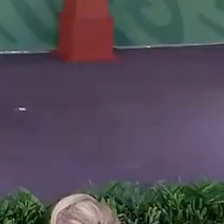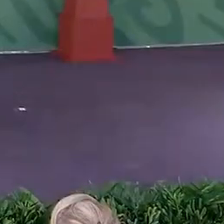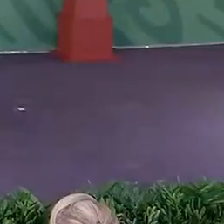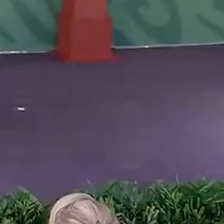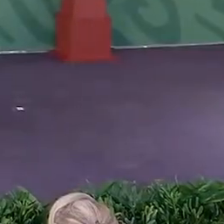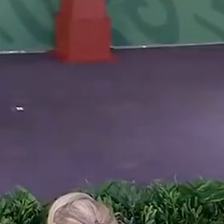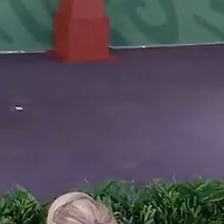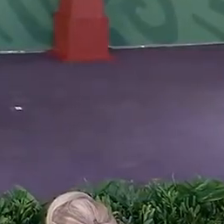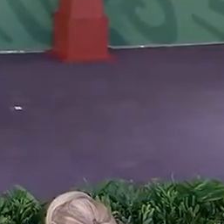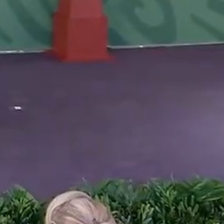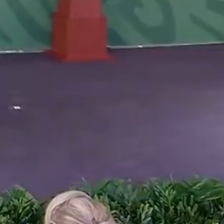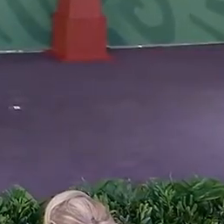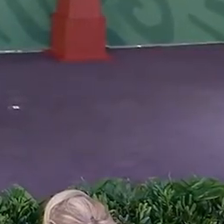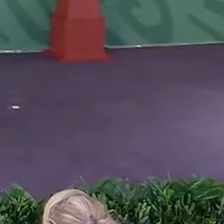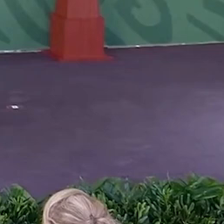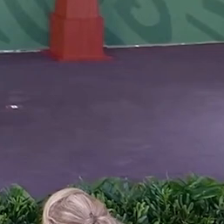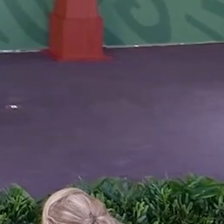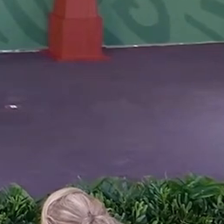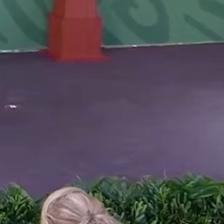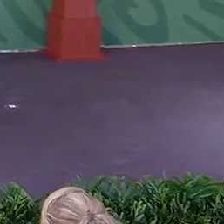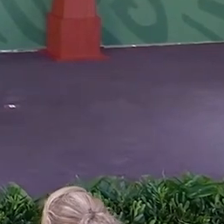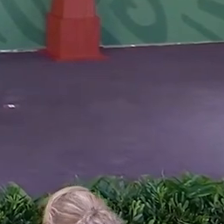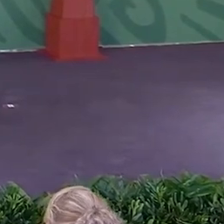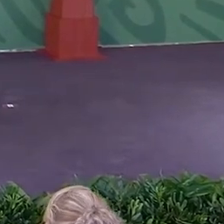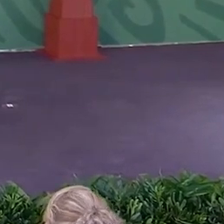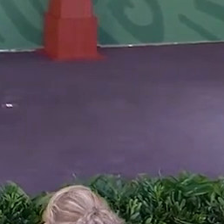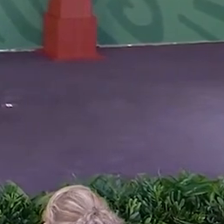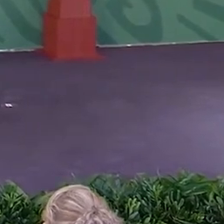¡Gracias! ¡Gracias!